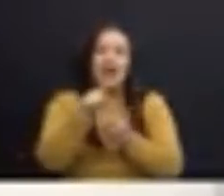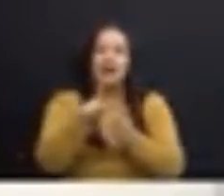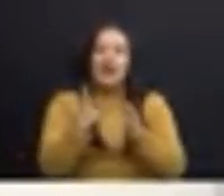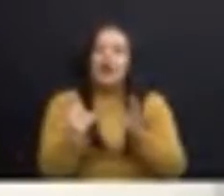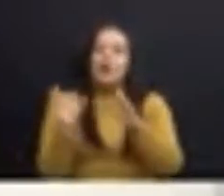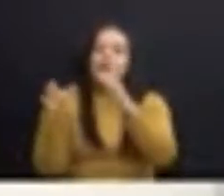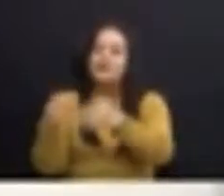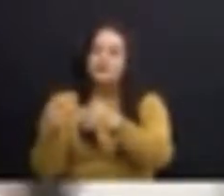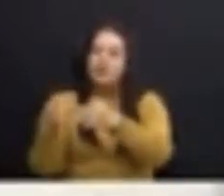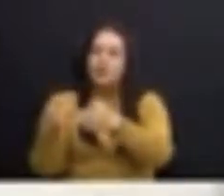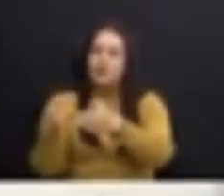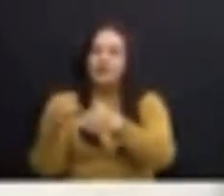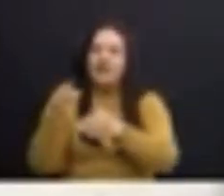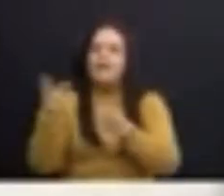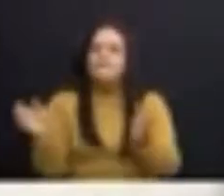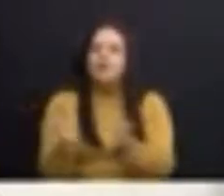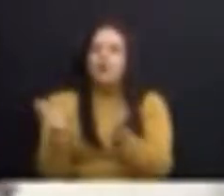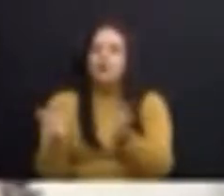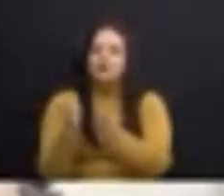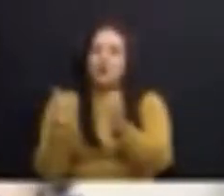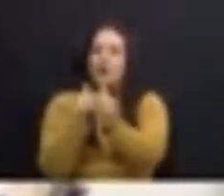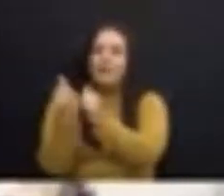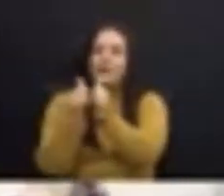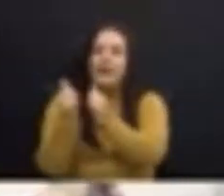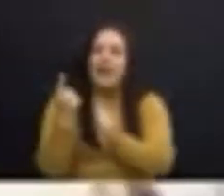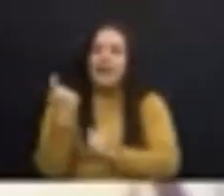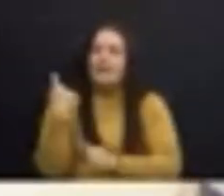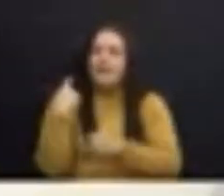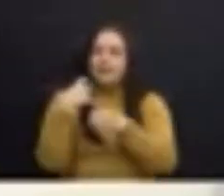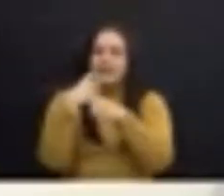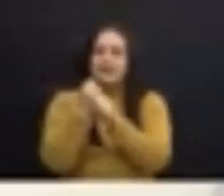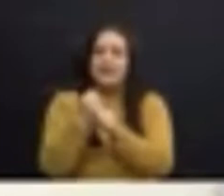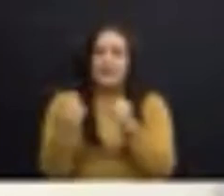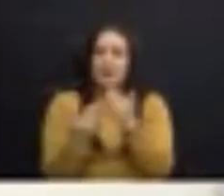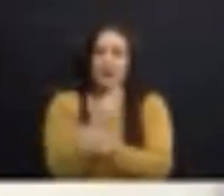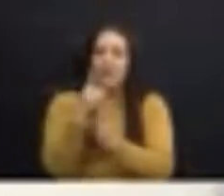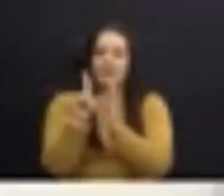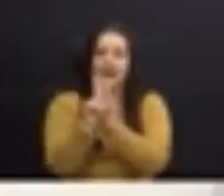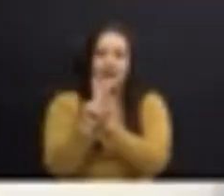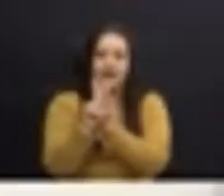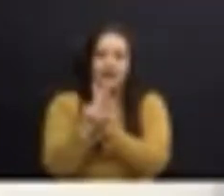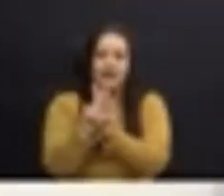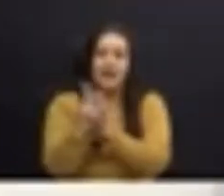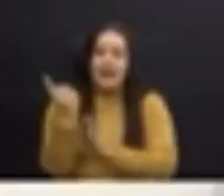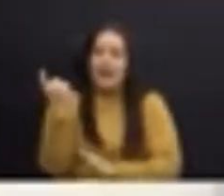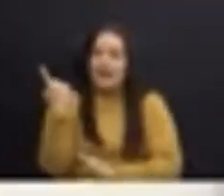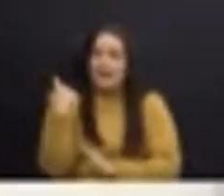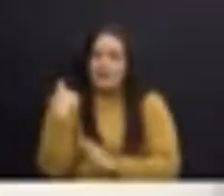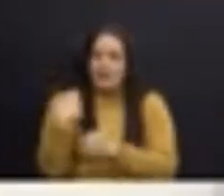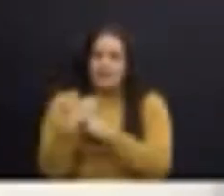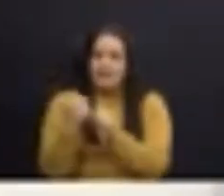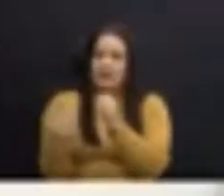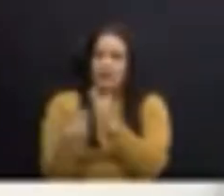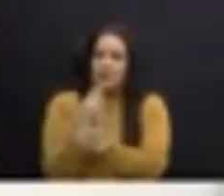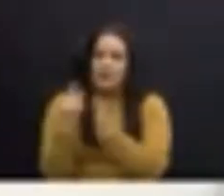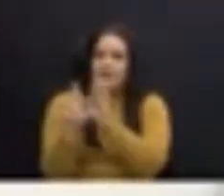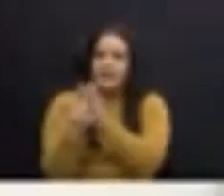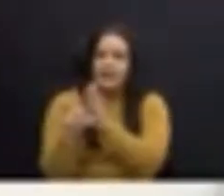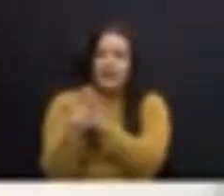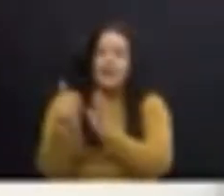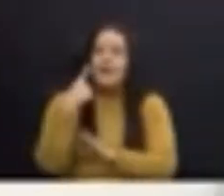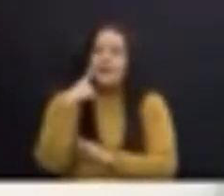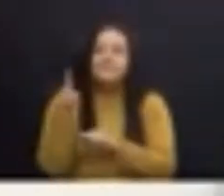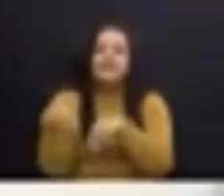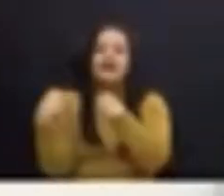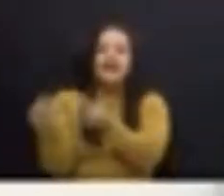Competencia, a la que le acabamos de hacer una ley nueva. Le acabamos de hacer una ley nueva para